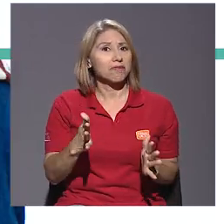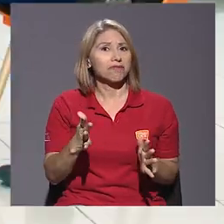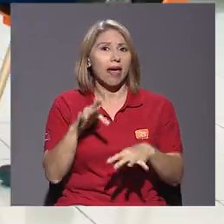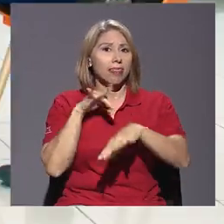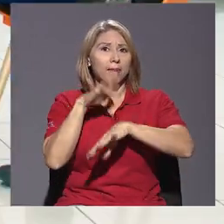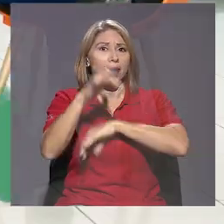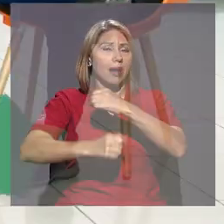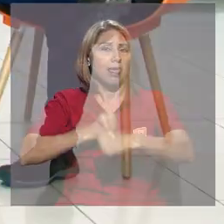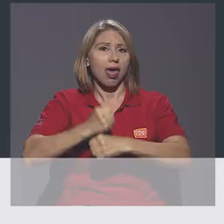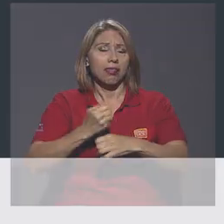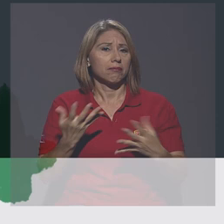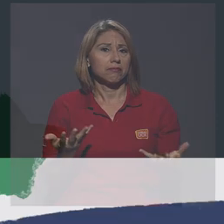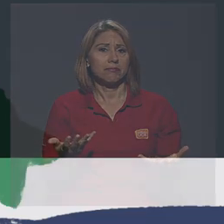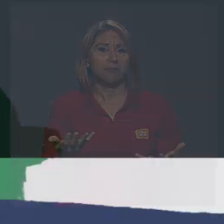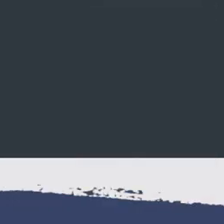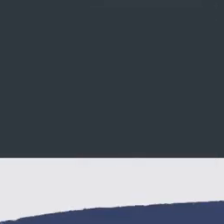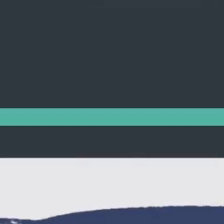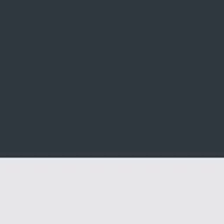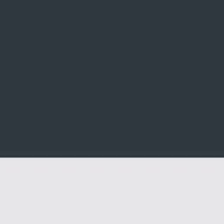vi por un amor a mi temprana edad.